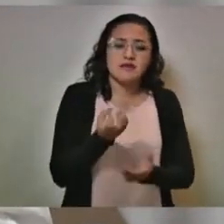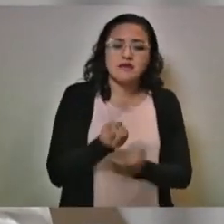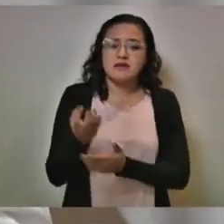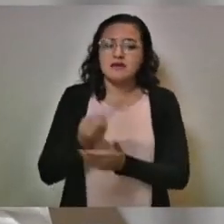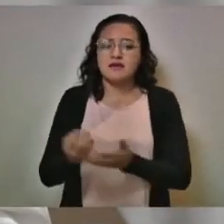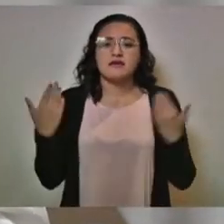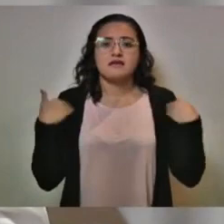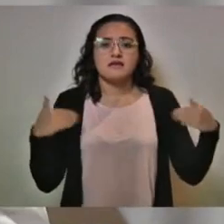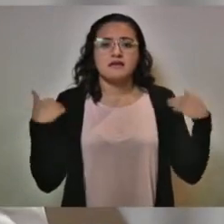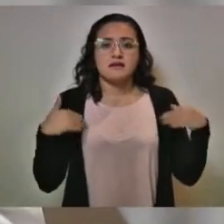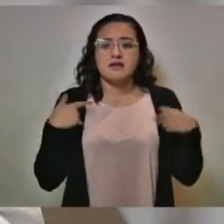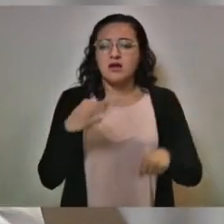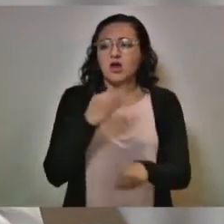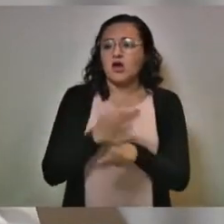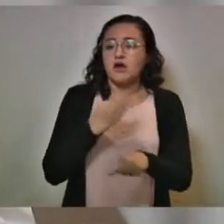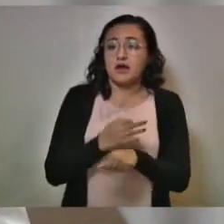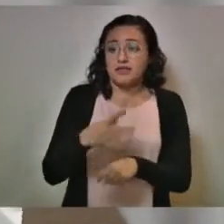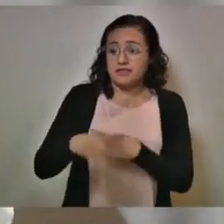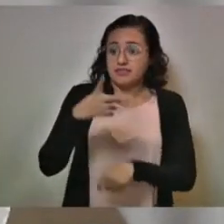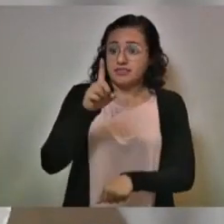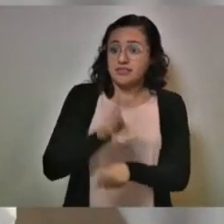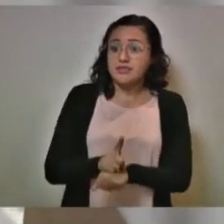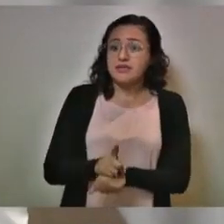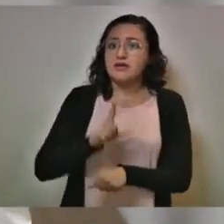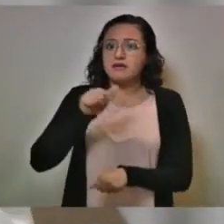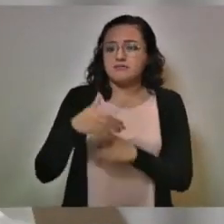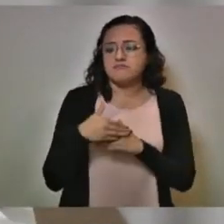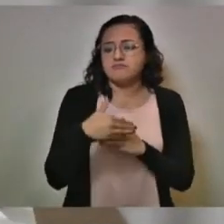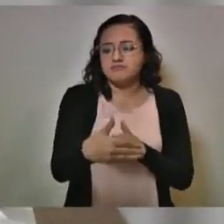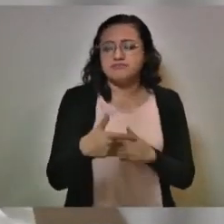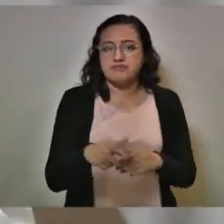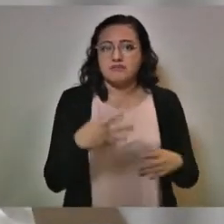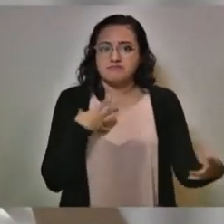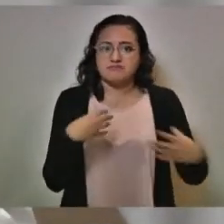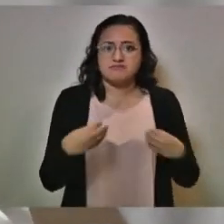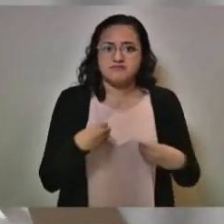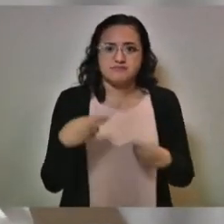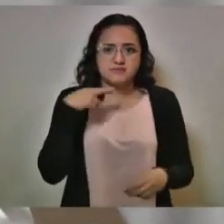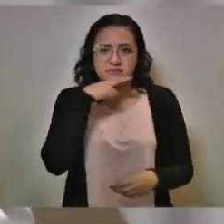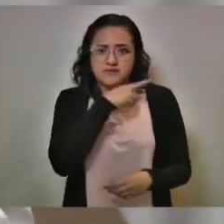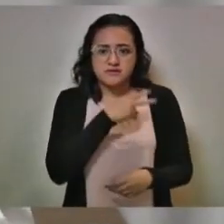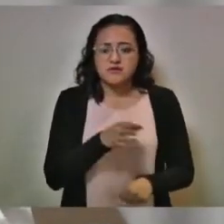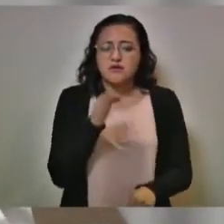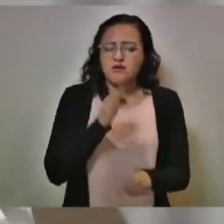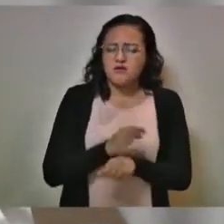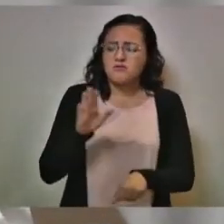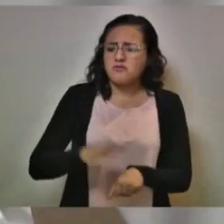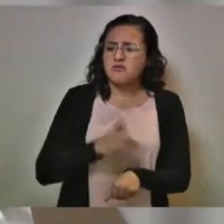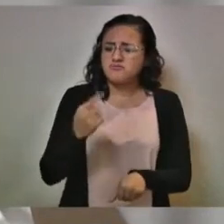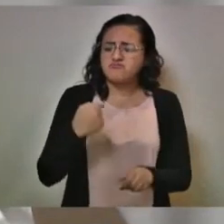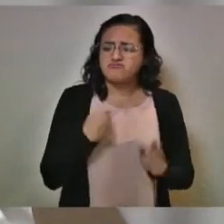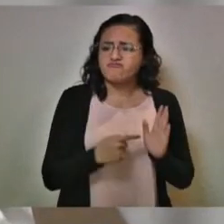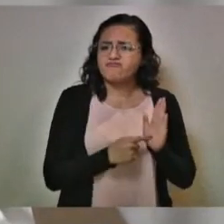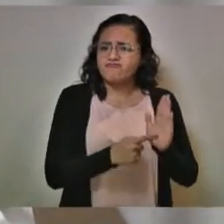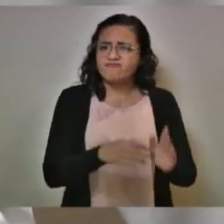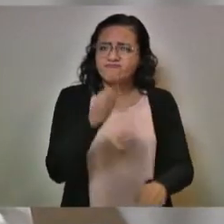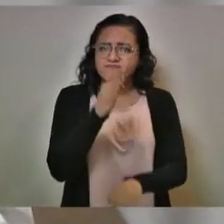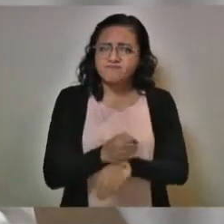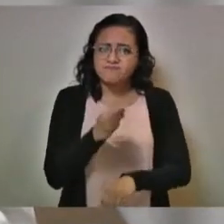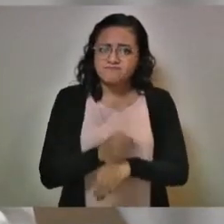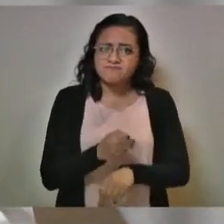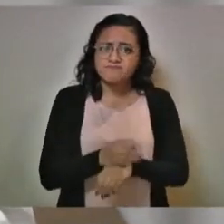Por eso nosotros vamos a emitir un decreto hoy